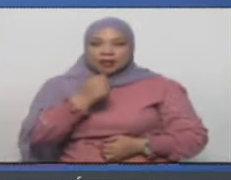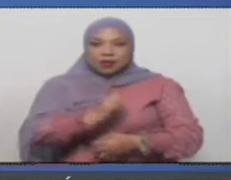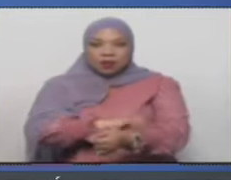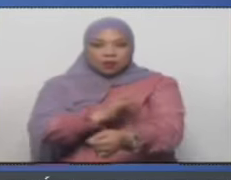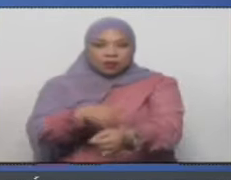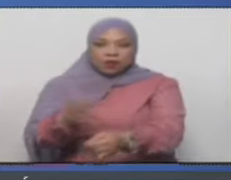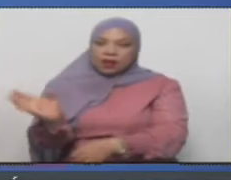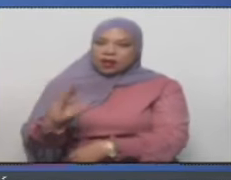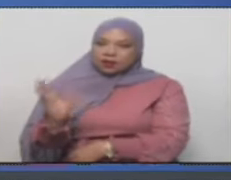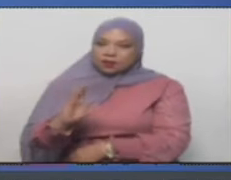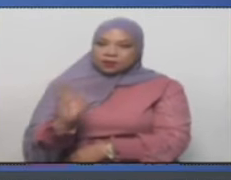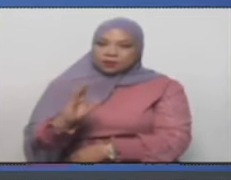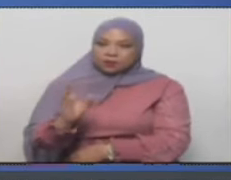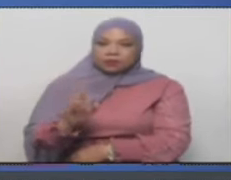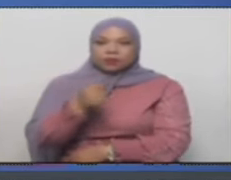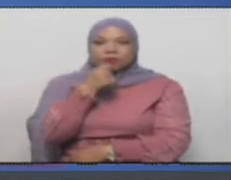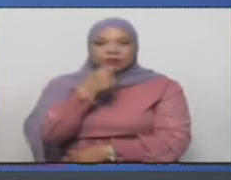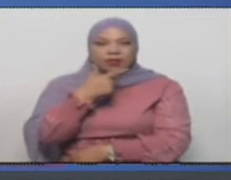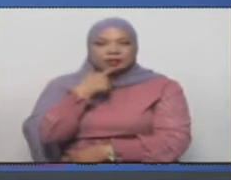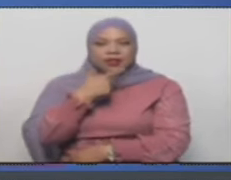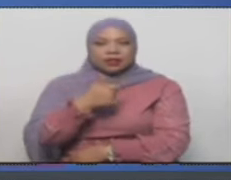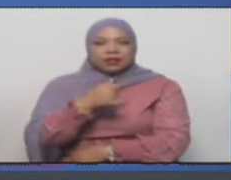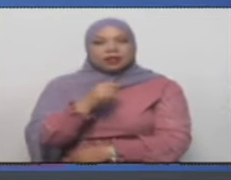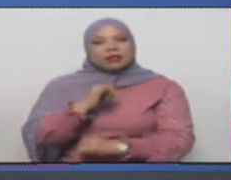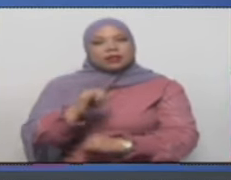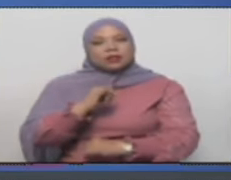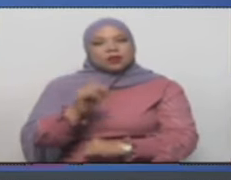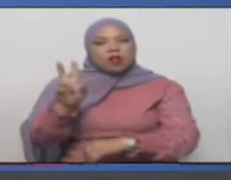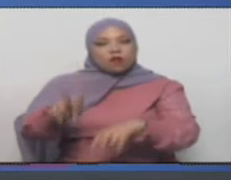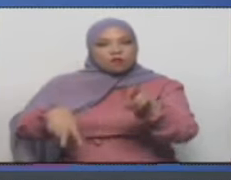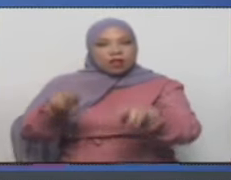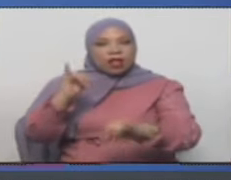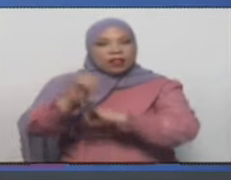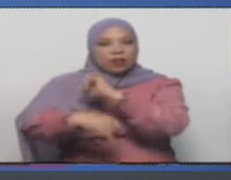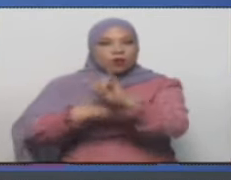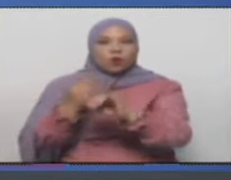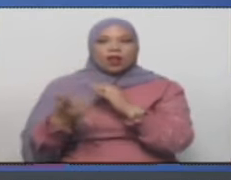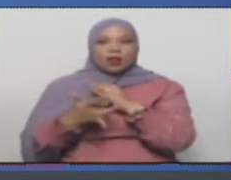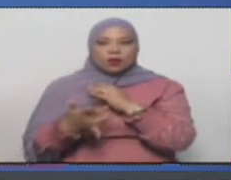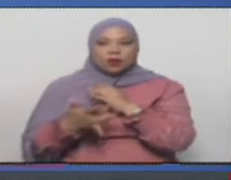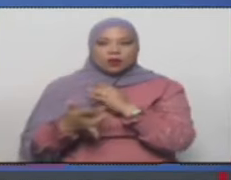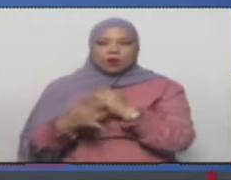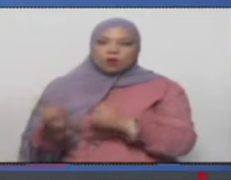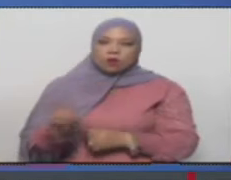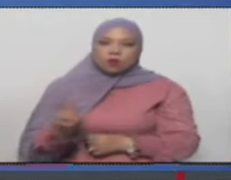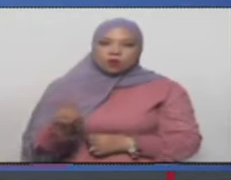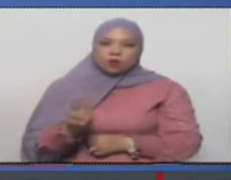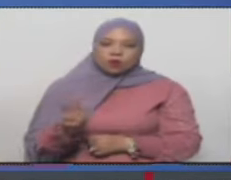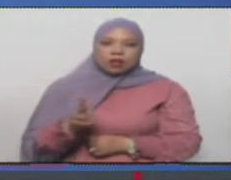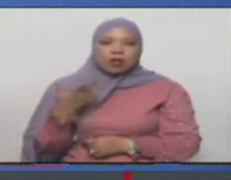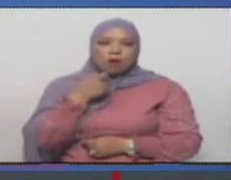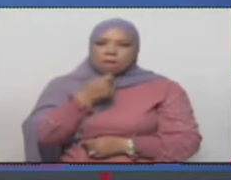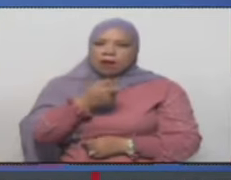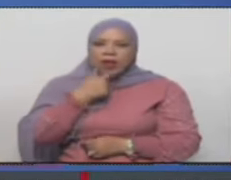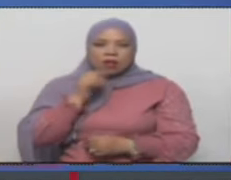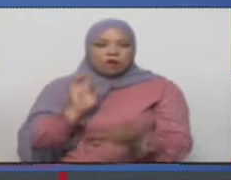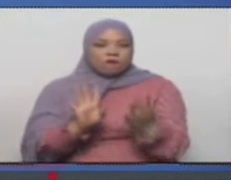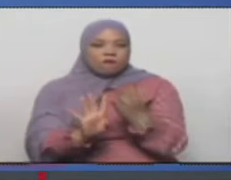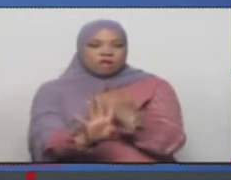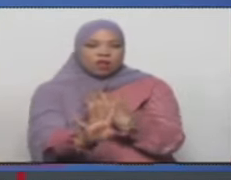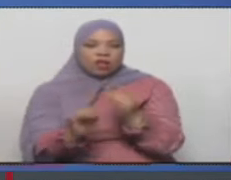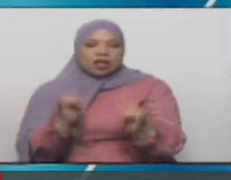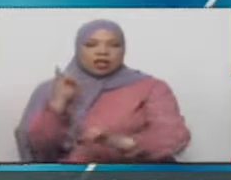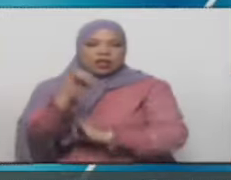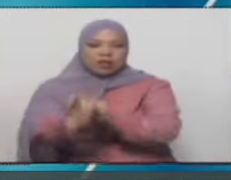de la imponente Feria de la Tecnología de Venezuela, FITELBEM. Feria